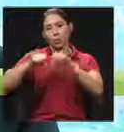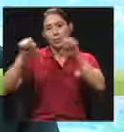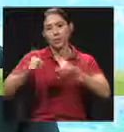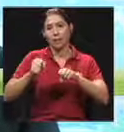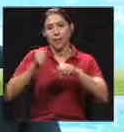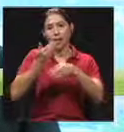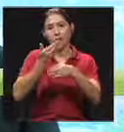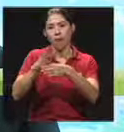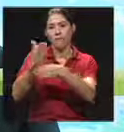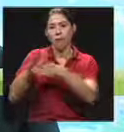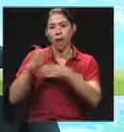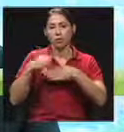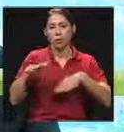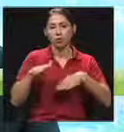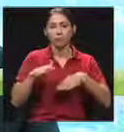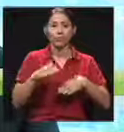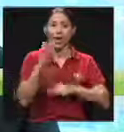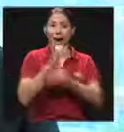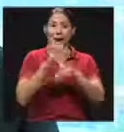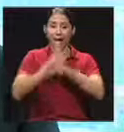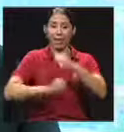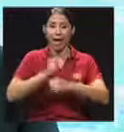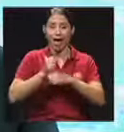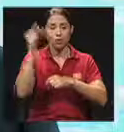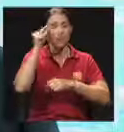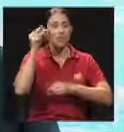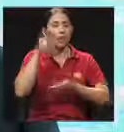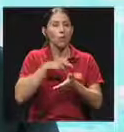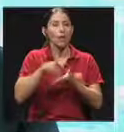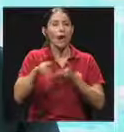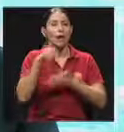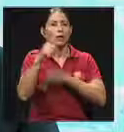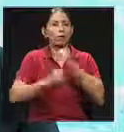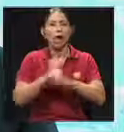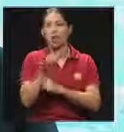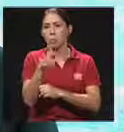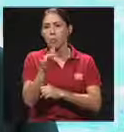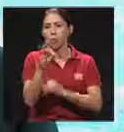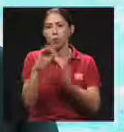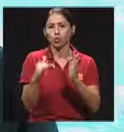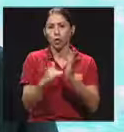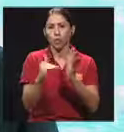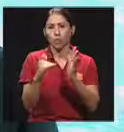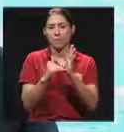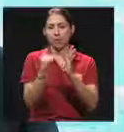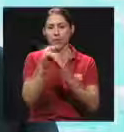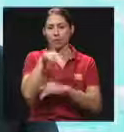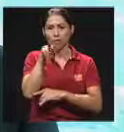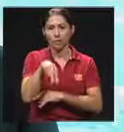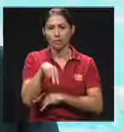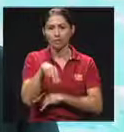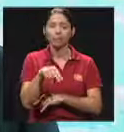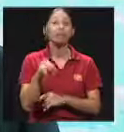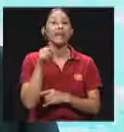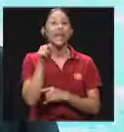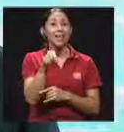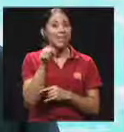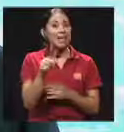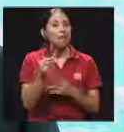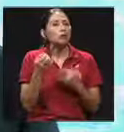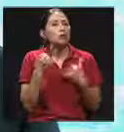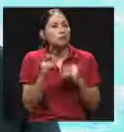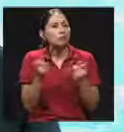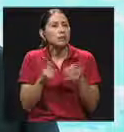y combinadamente lo que el Estado paga anualmente en el presupuesto para pensiones es como 800 mil millones de colones y esta medida,